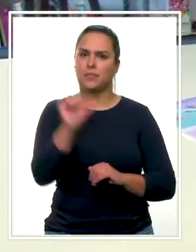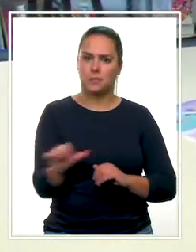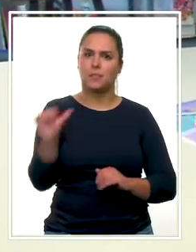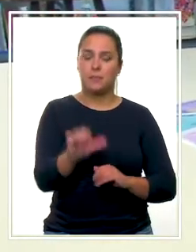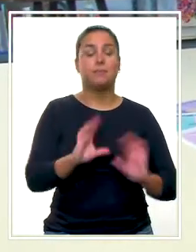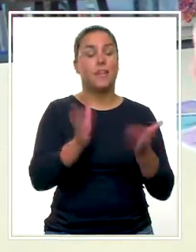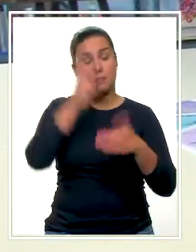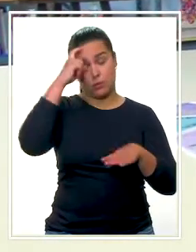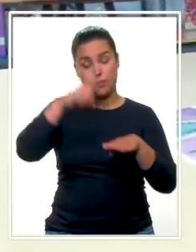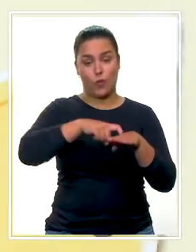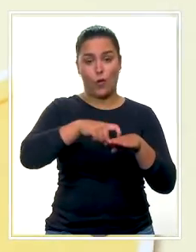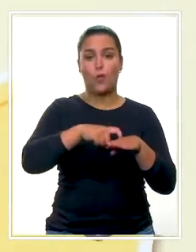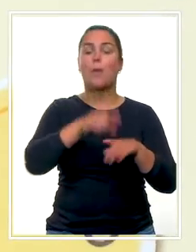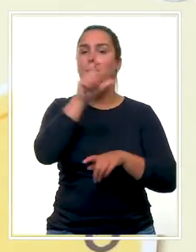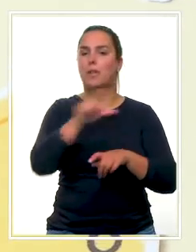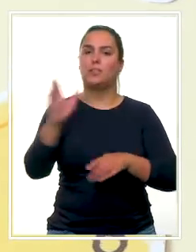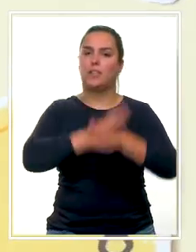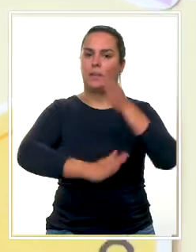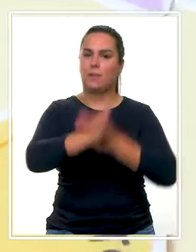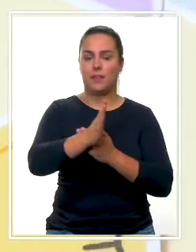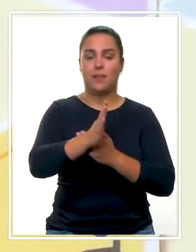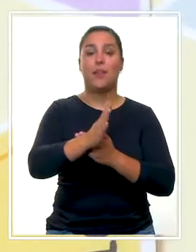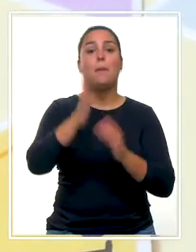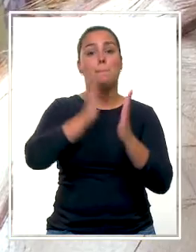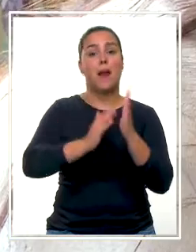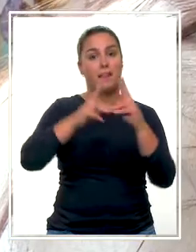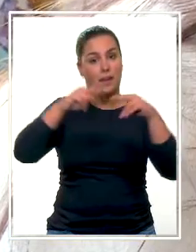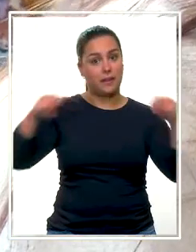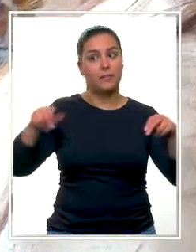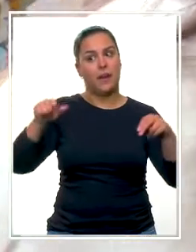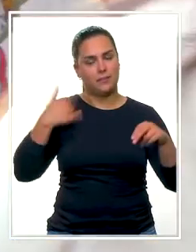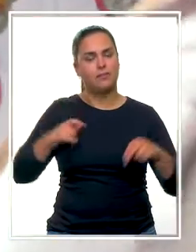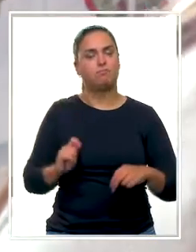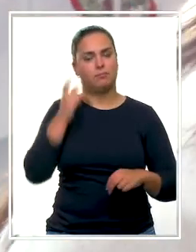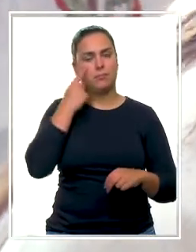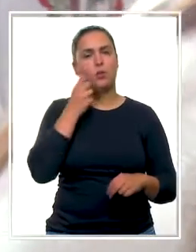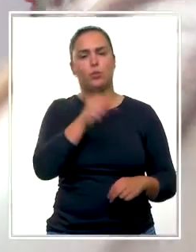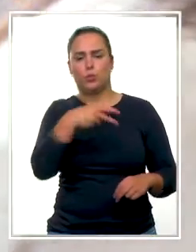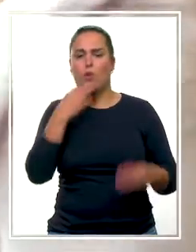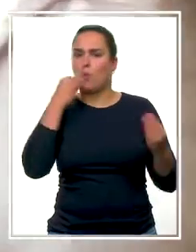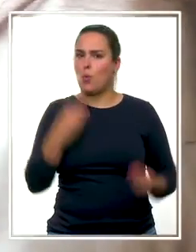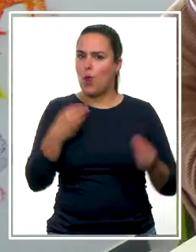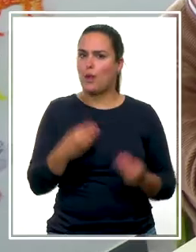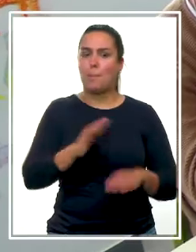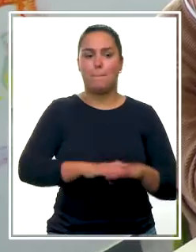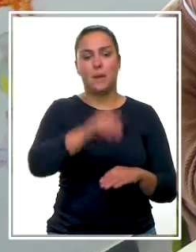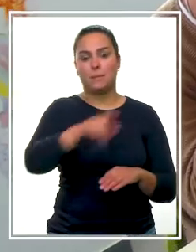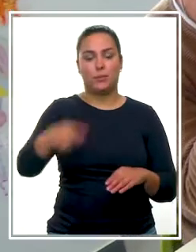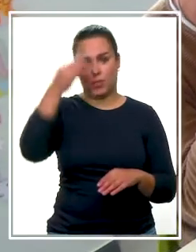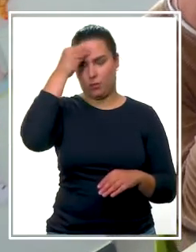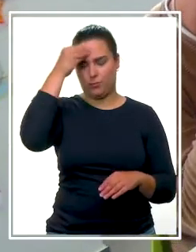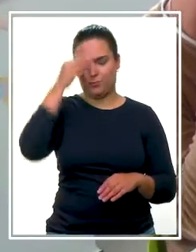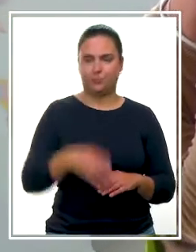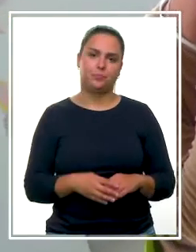el equipo de psicólogos de esta Asociación de Personas con Discapacidad de Valencia de Alcántara está consiguiendo resultados muy prometedores en el aspecto